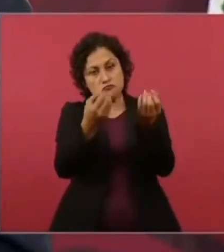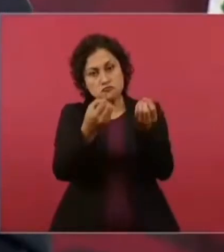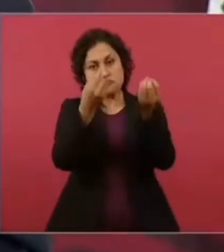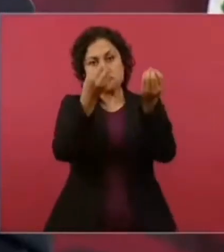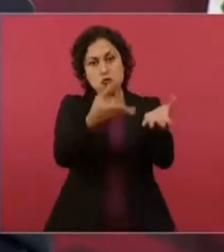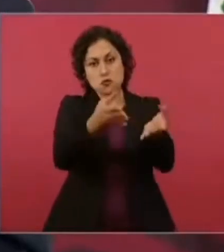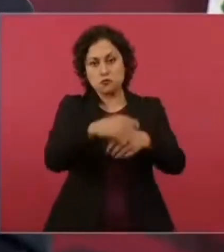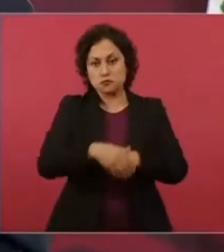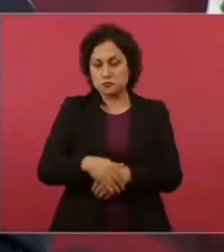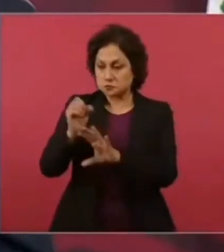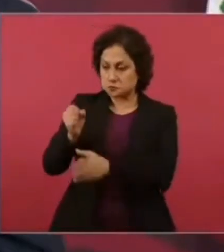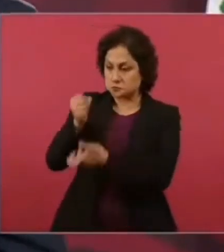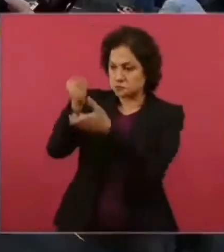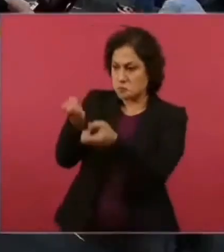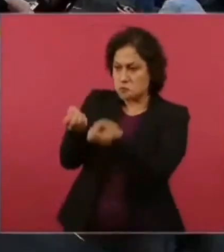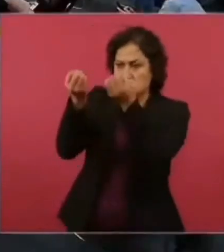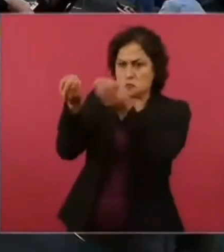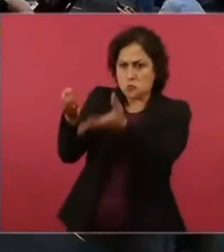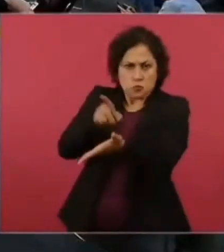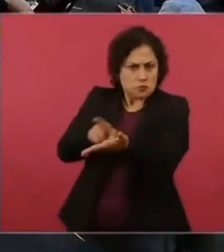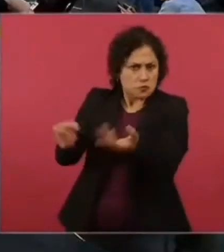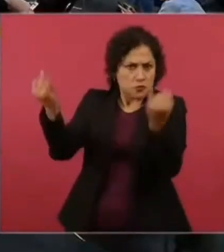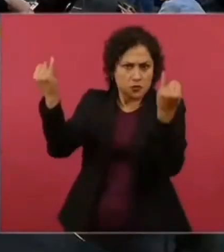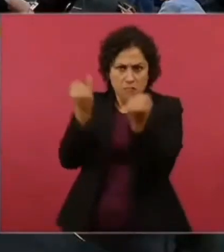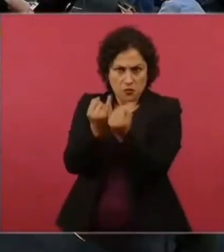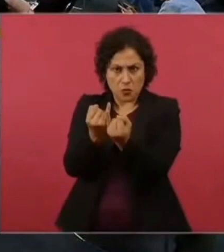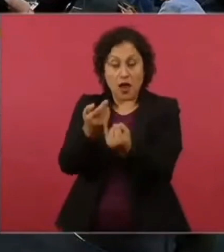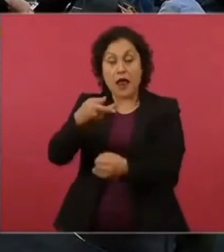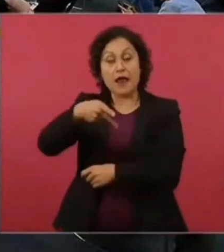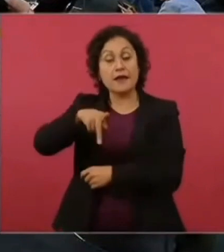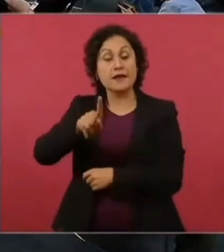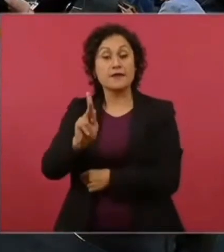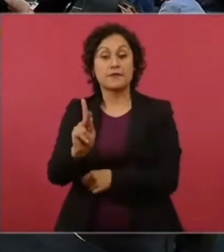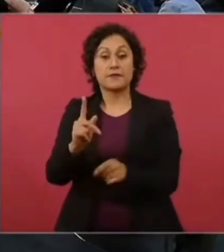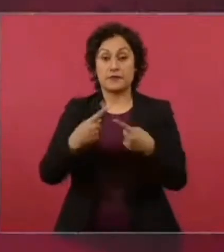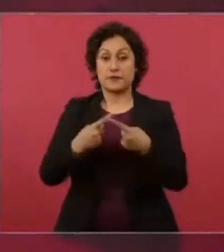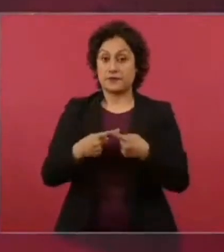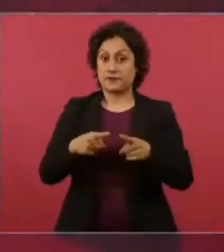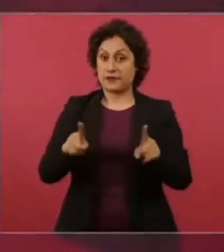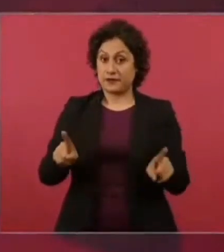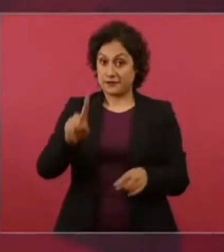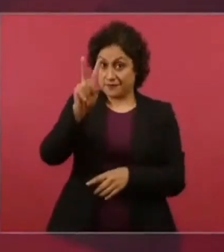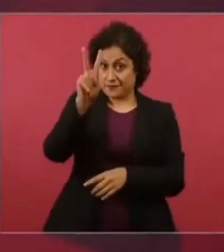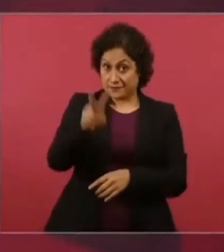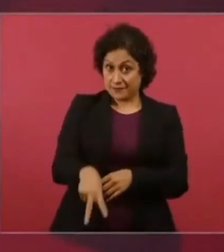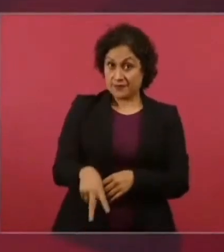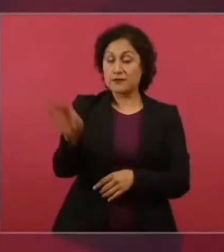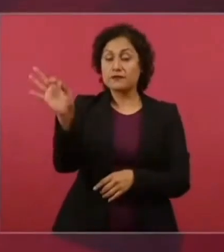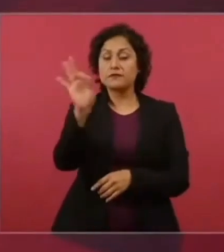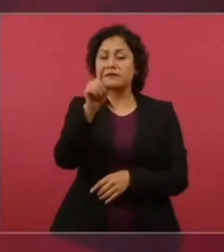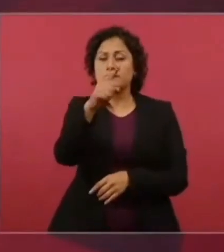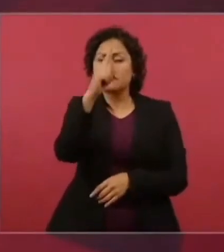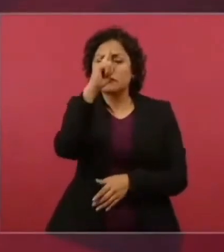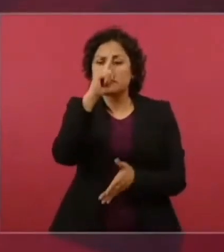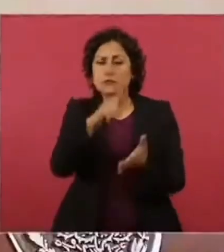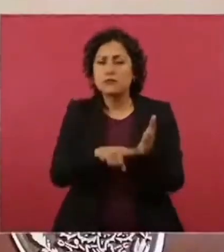Lo que cambia es si nos unimos todos